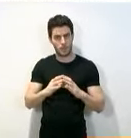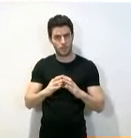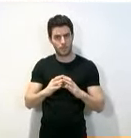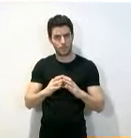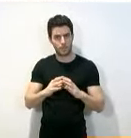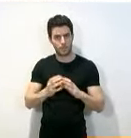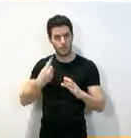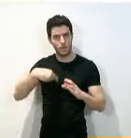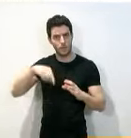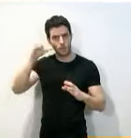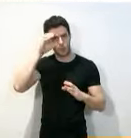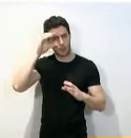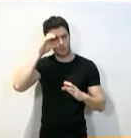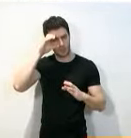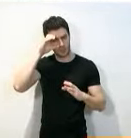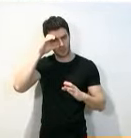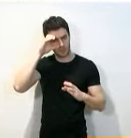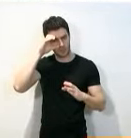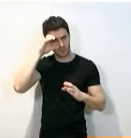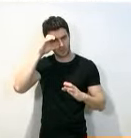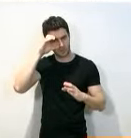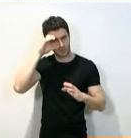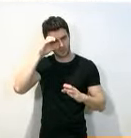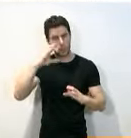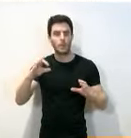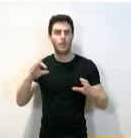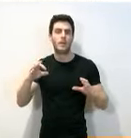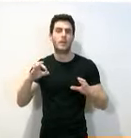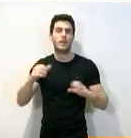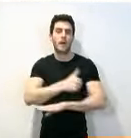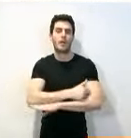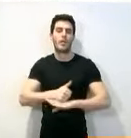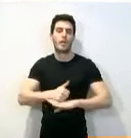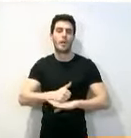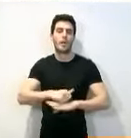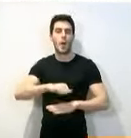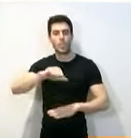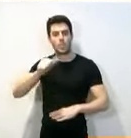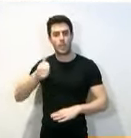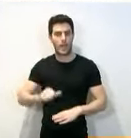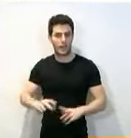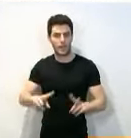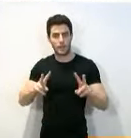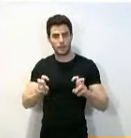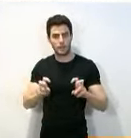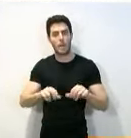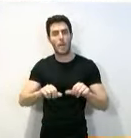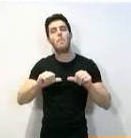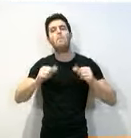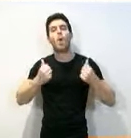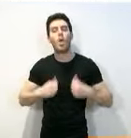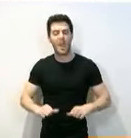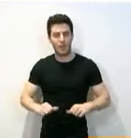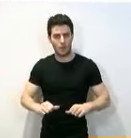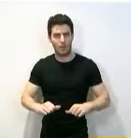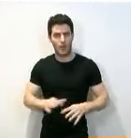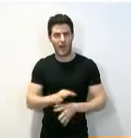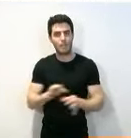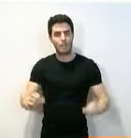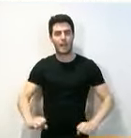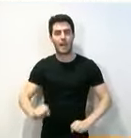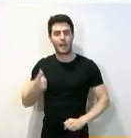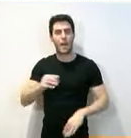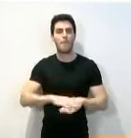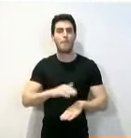escuchemos a los ciudadanos y ciudadanas de Enájera de cuál es el modelo más apropiado para